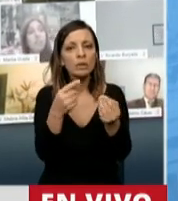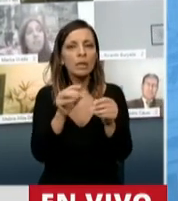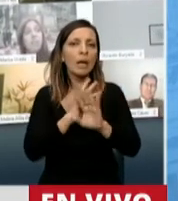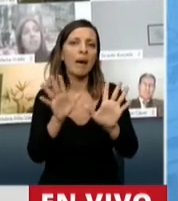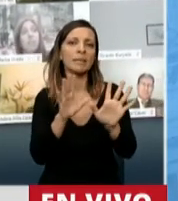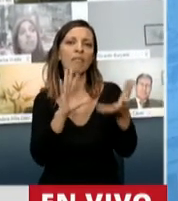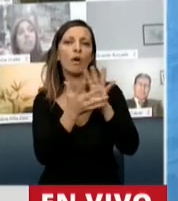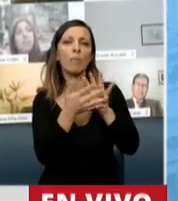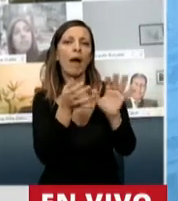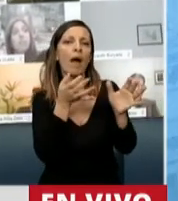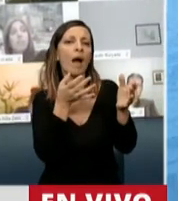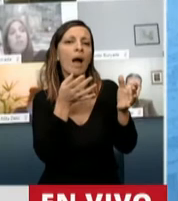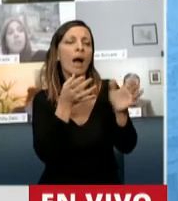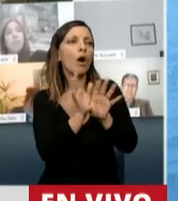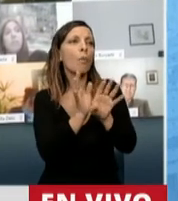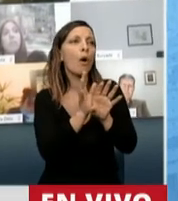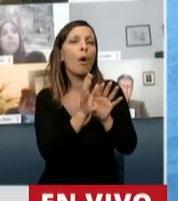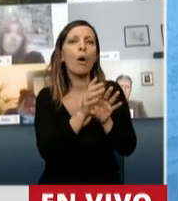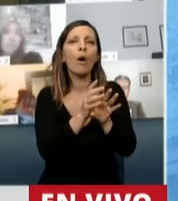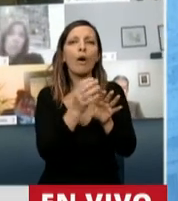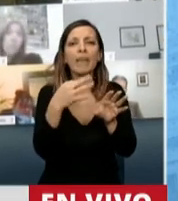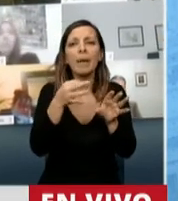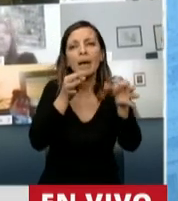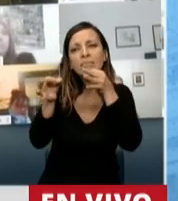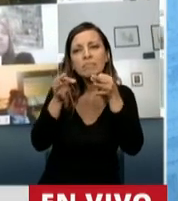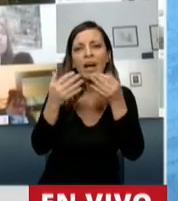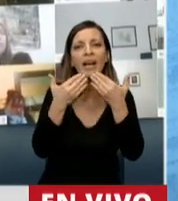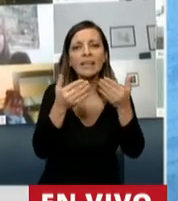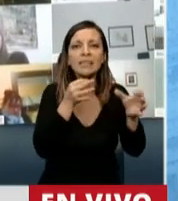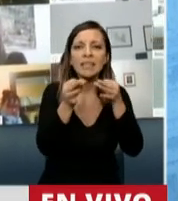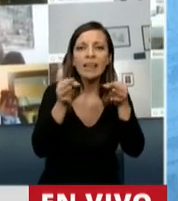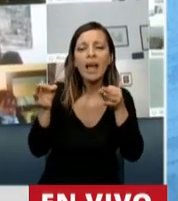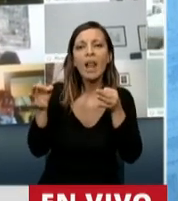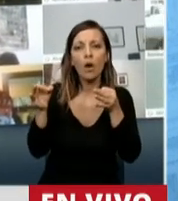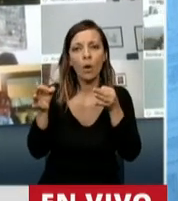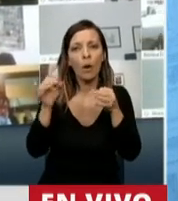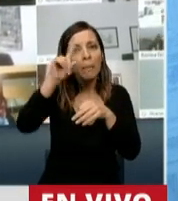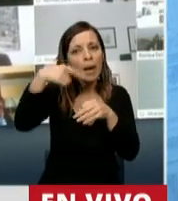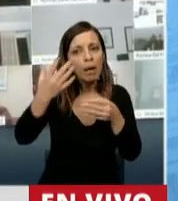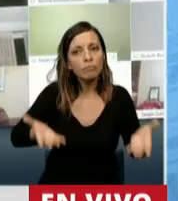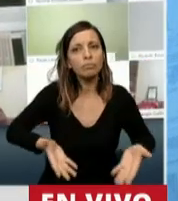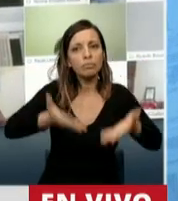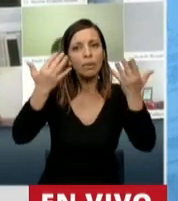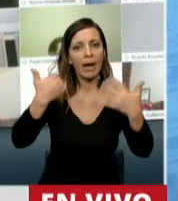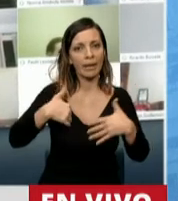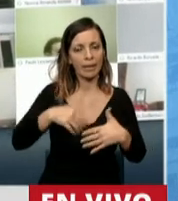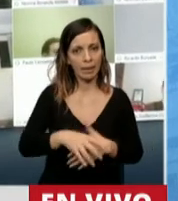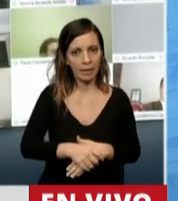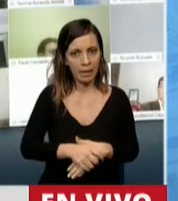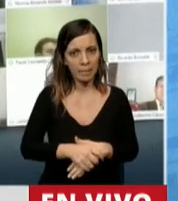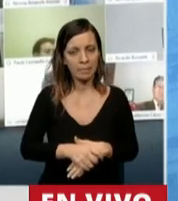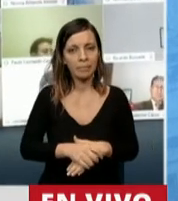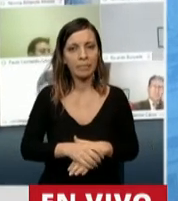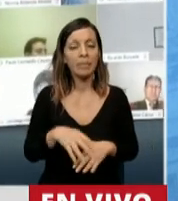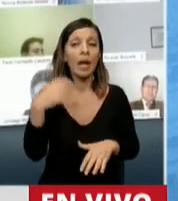fecundo, sincero, un gran acuerdo por la reconstrucción de nuestra patria. Ahora, debemos también los argentinos dejar